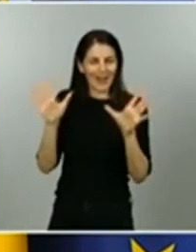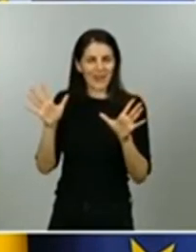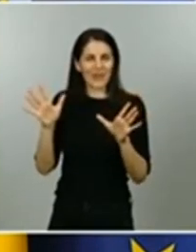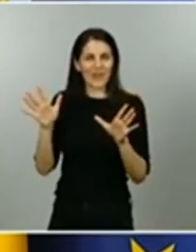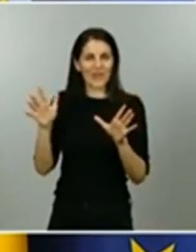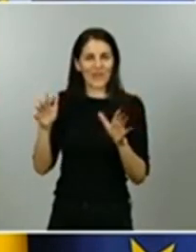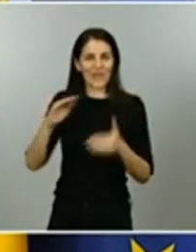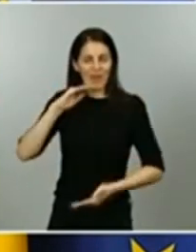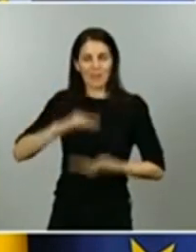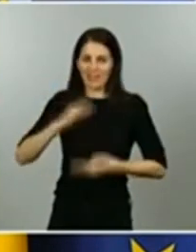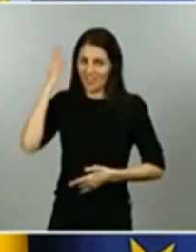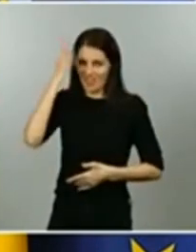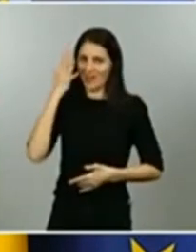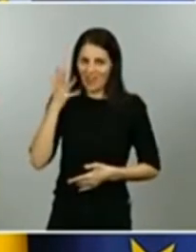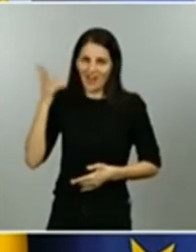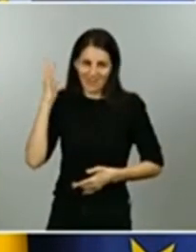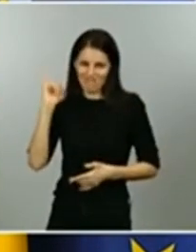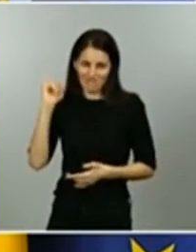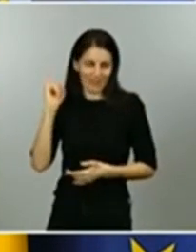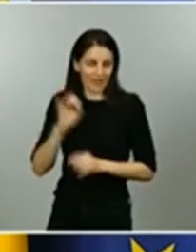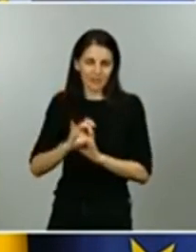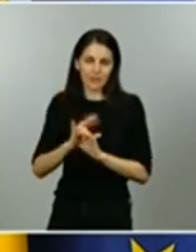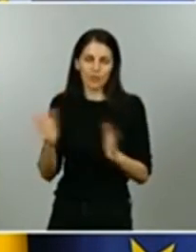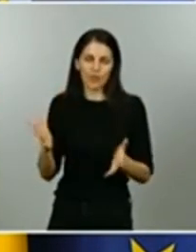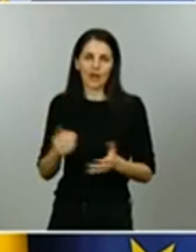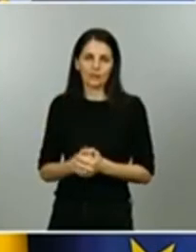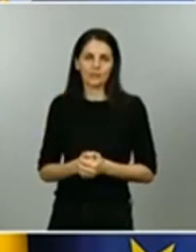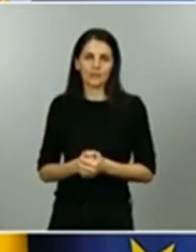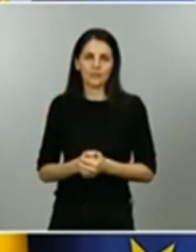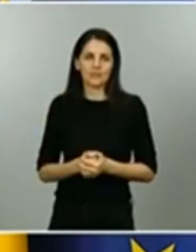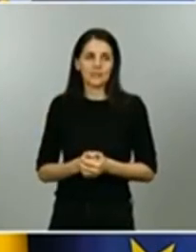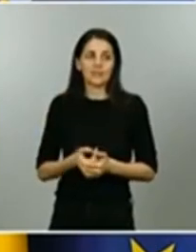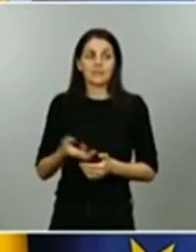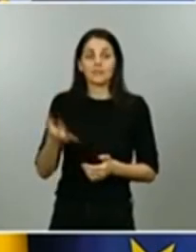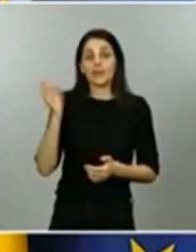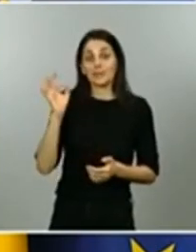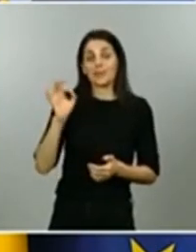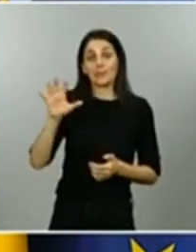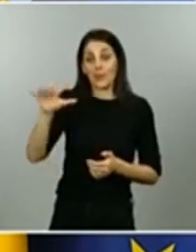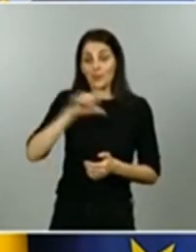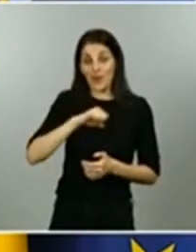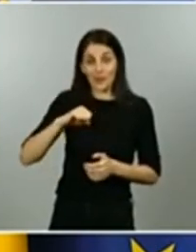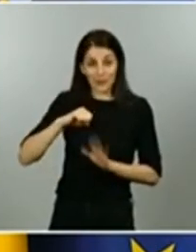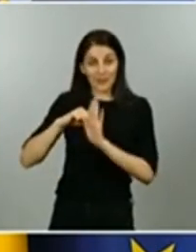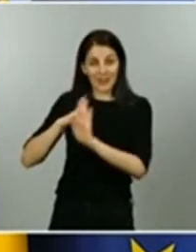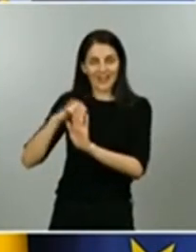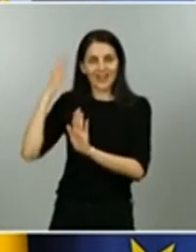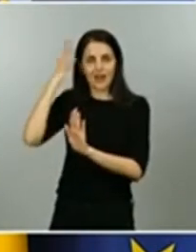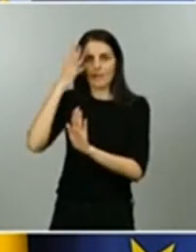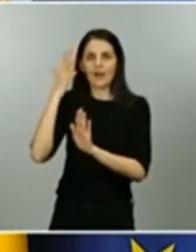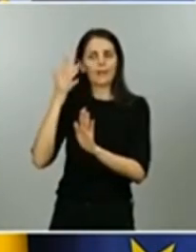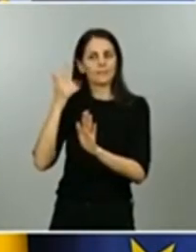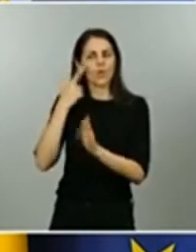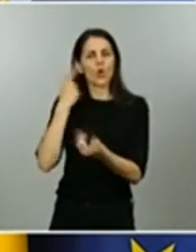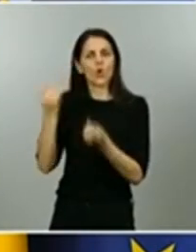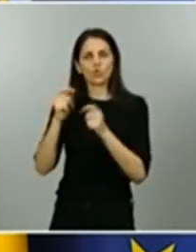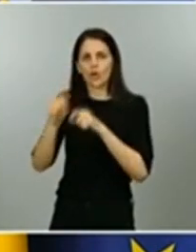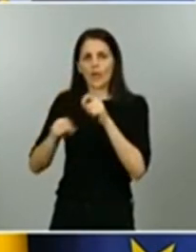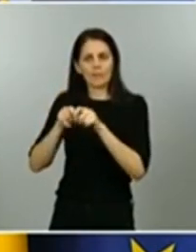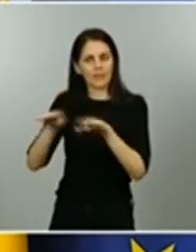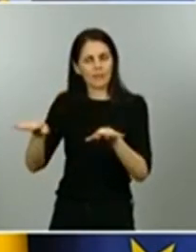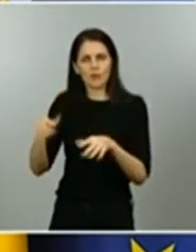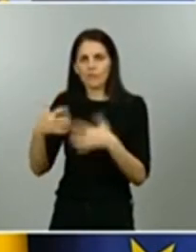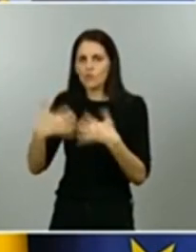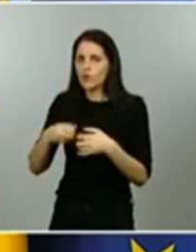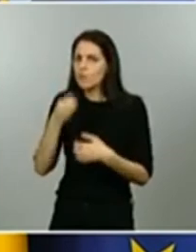de Navarra que es cierto que es una comunidad que está funcionando muy bien en el control de esta epidemia pero yo les digo que hay otras que